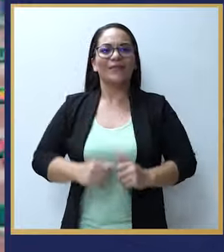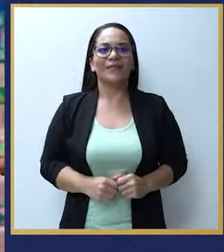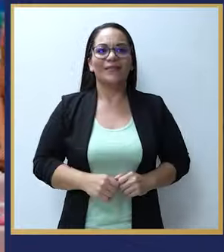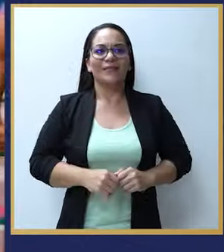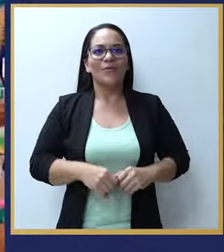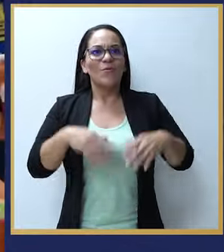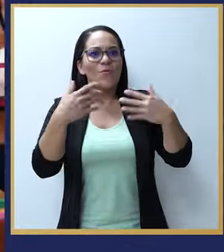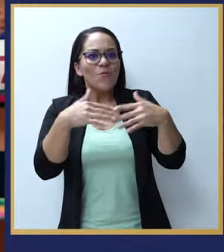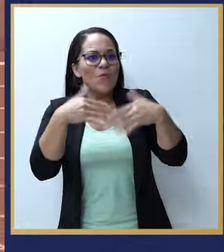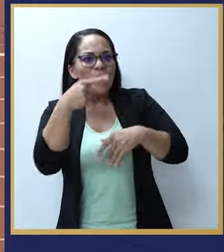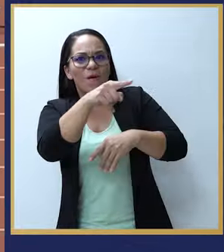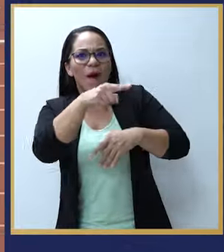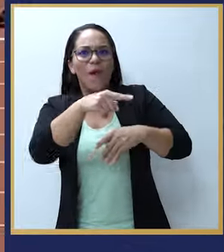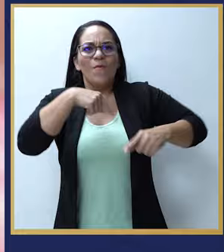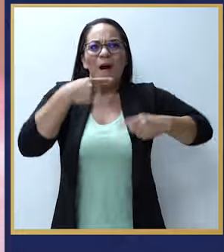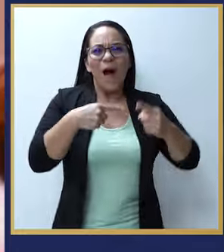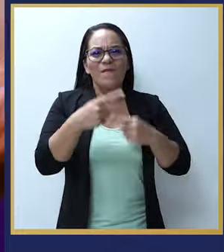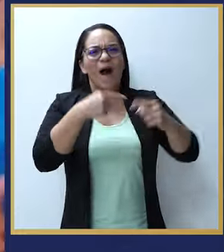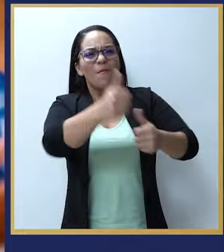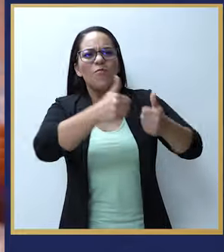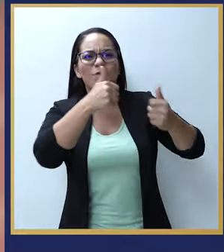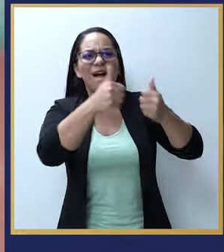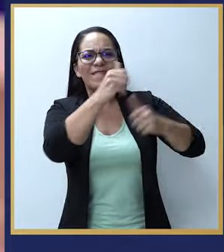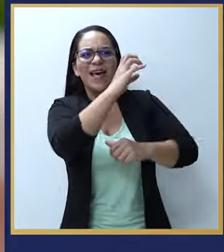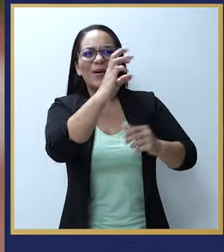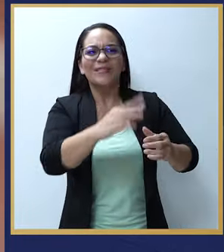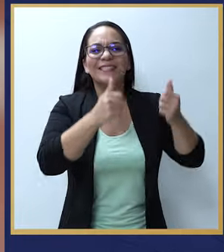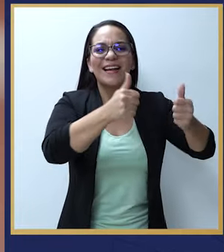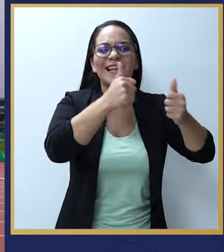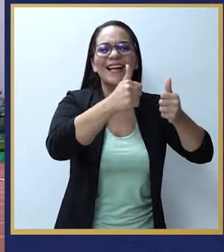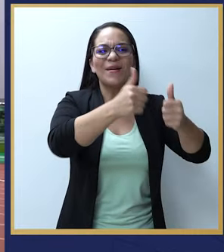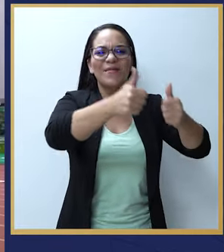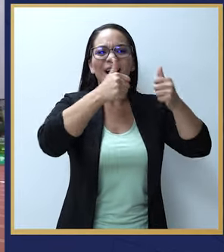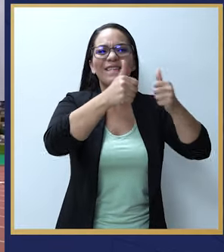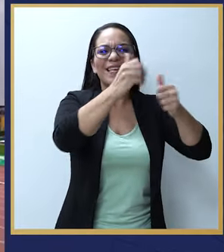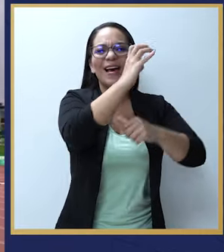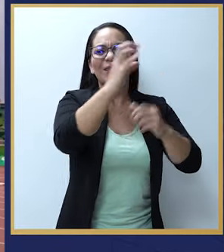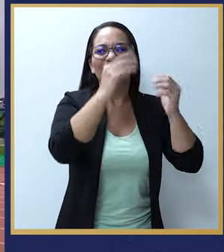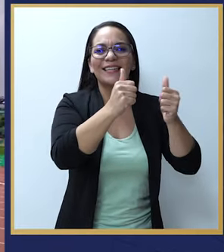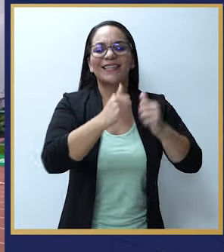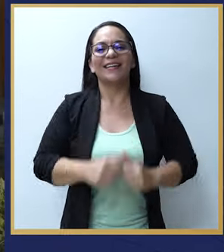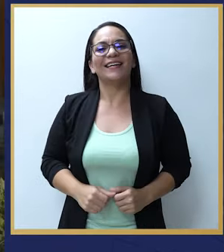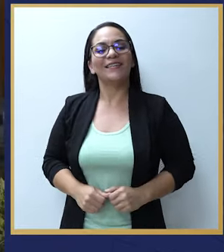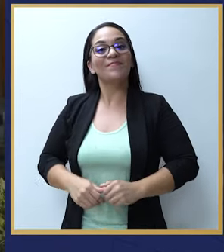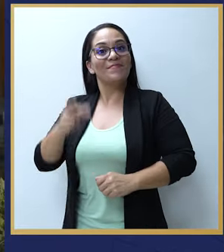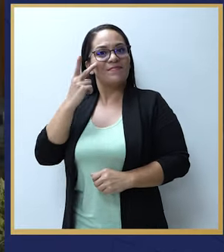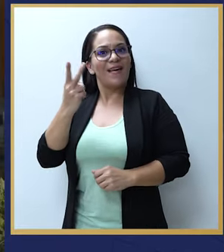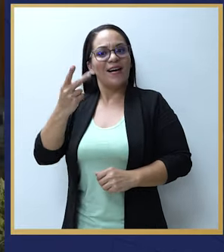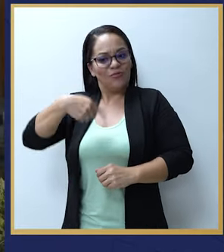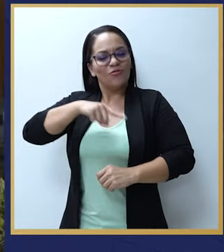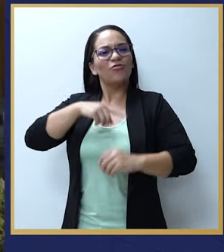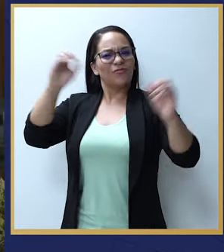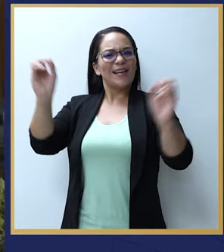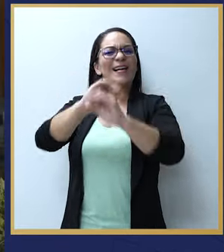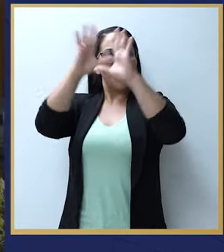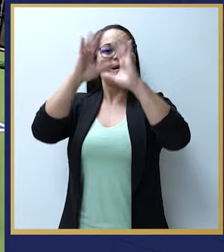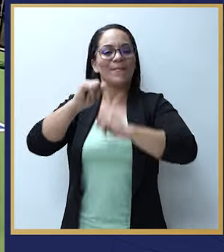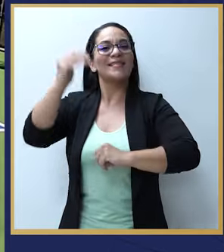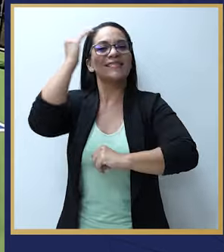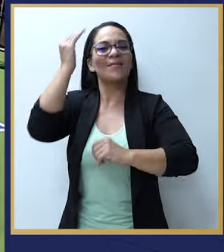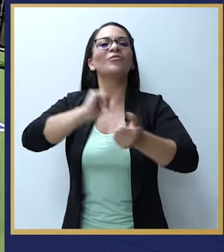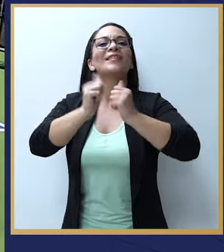¡Se le avalga! ¡Se le avalga! ¡Pura vida! ¡Pura vida, Tiquicia! ¡Pura vida, Costa Rica! Tenemos muy claro que el